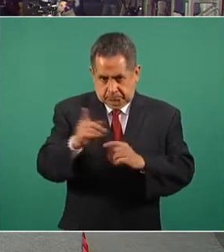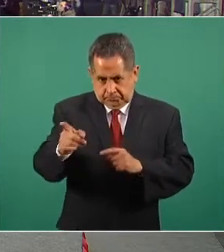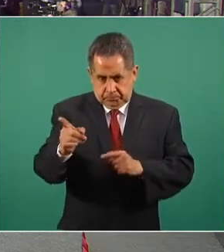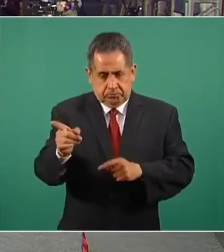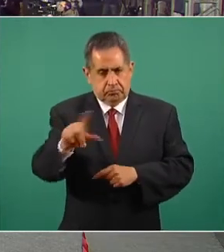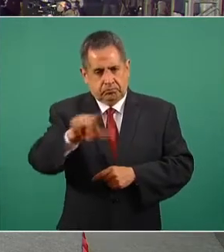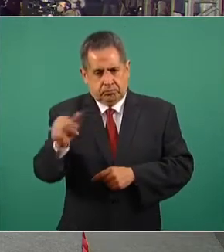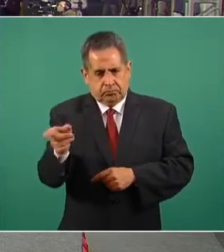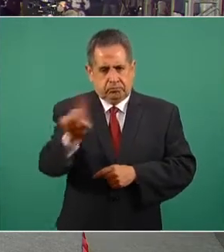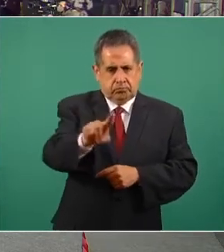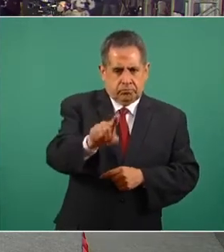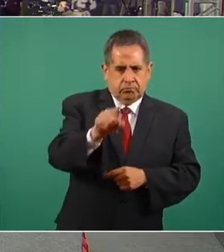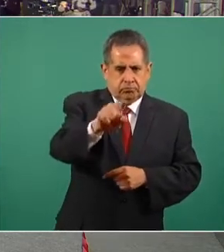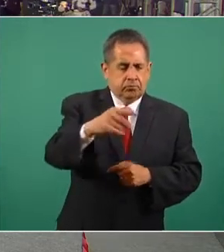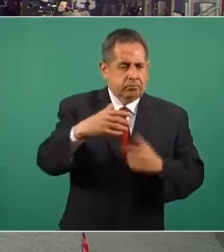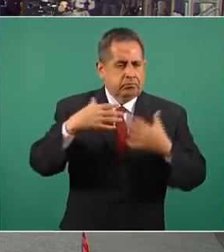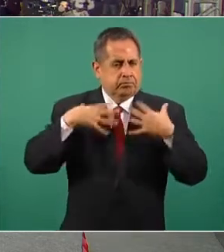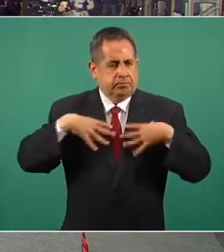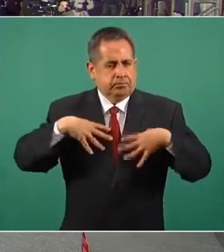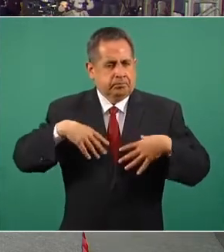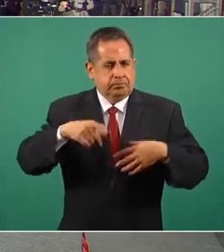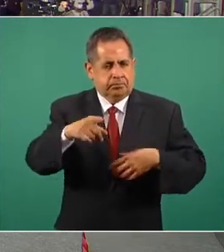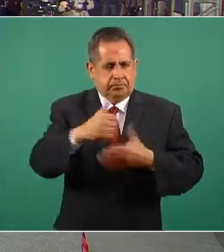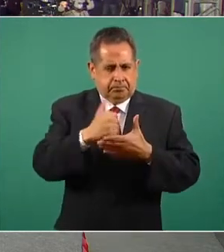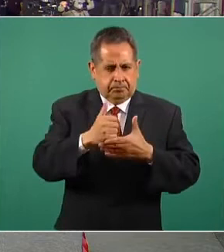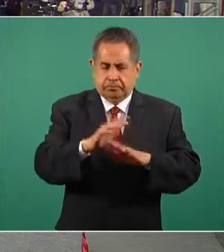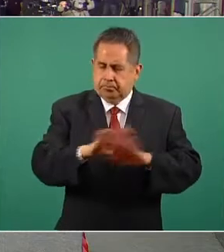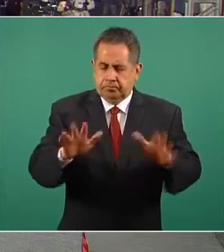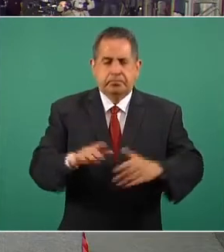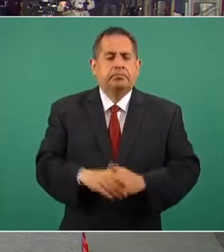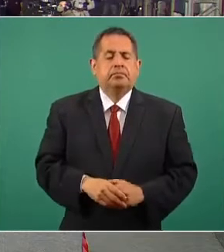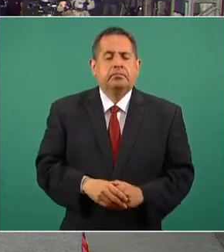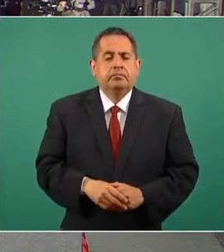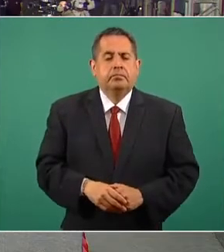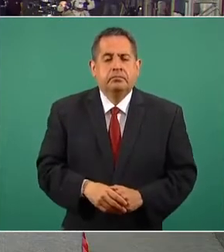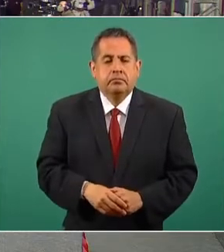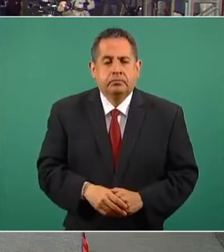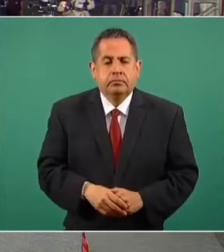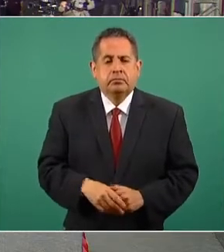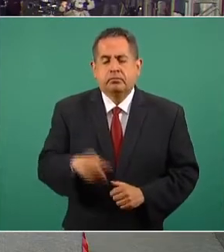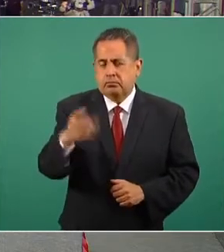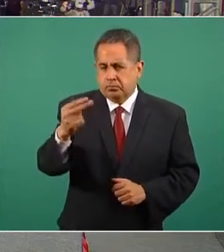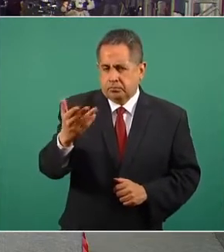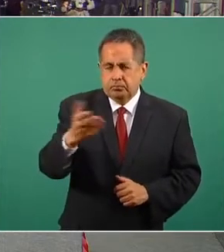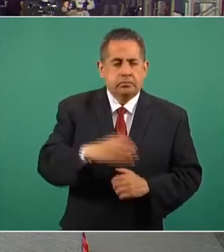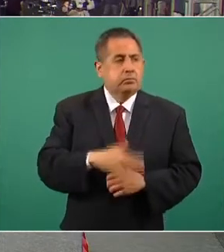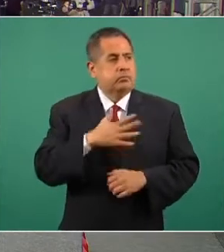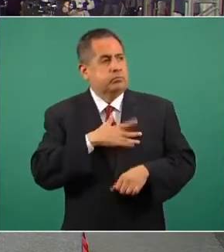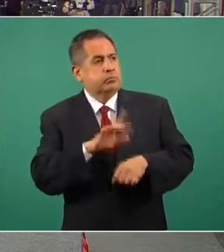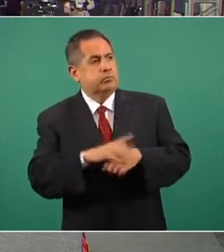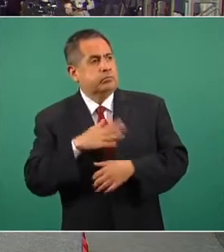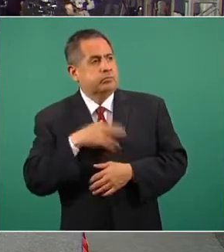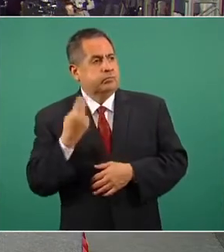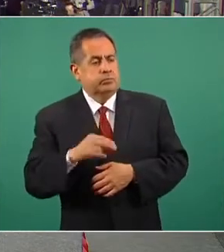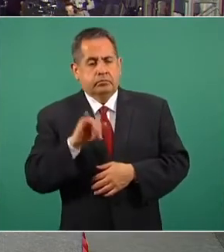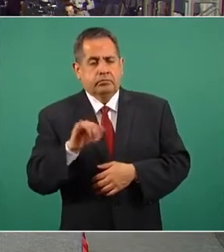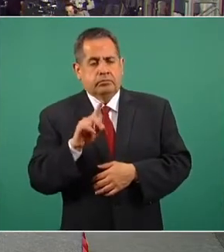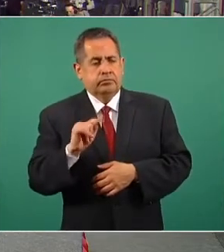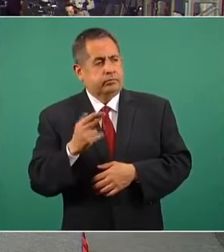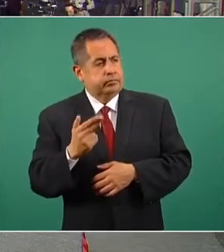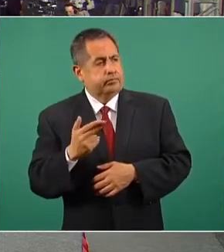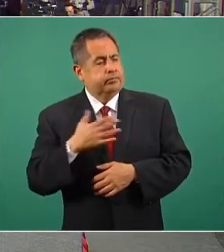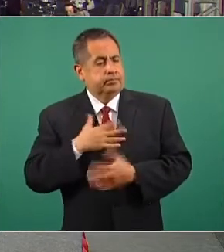y después al del chaleco azul. Gracias. Buenos días, secretaria. Judit Sánchez Reyes,